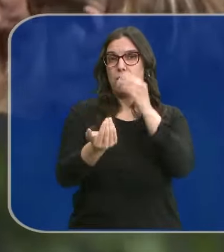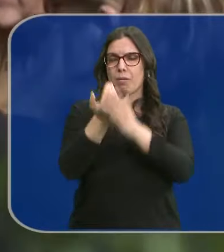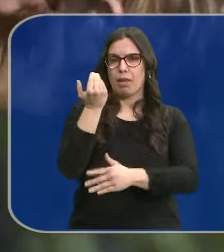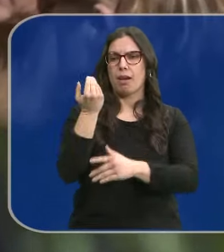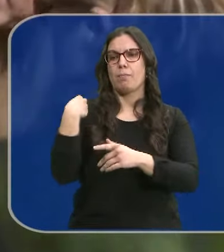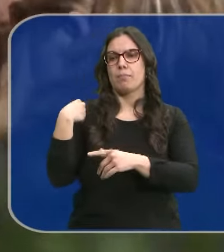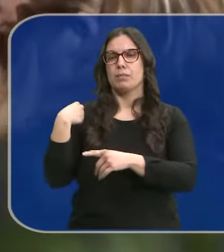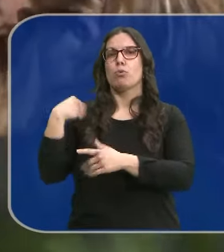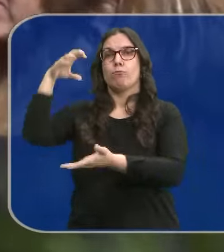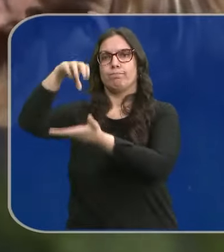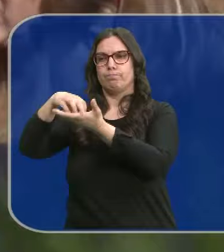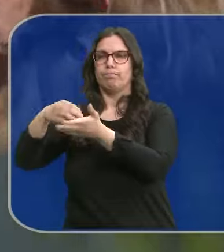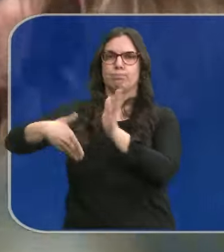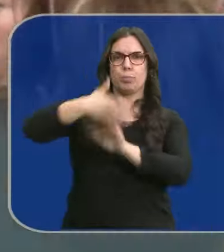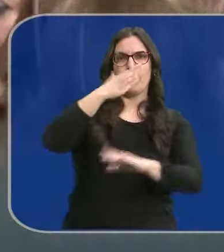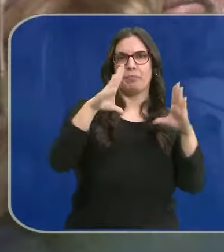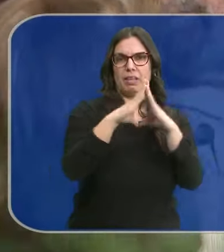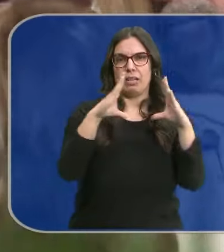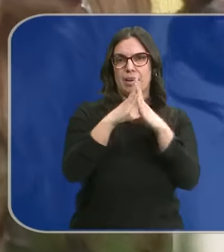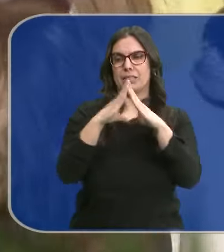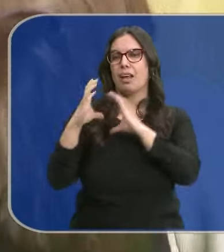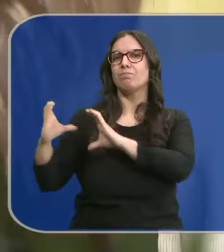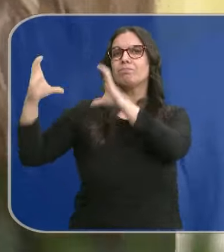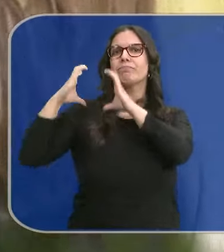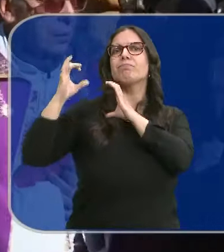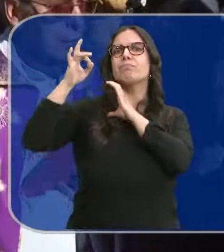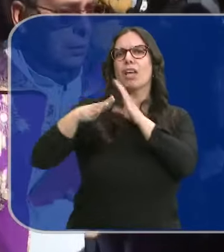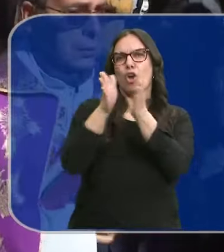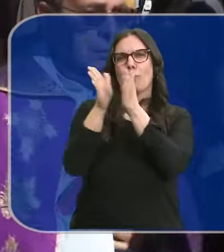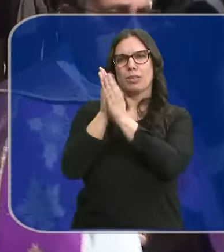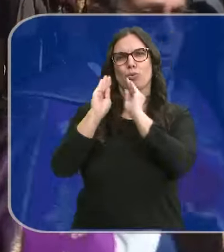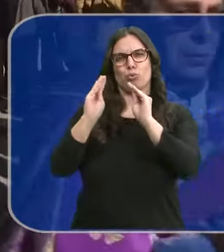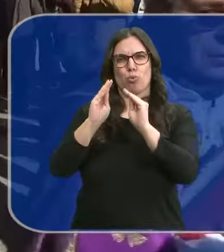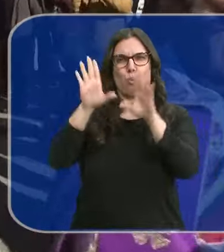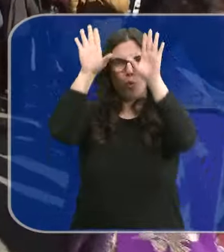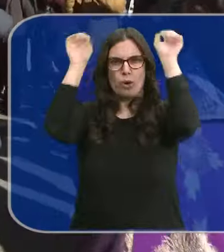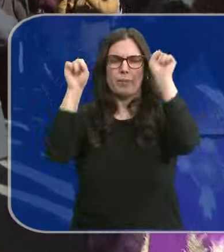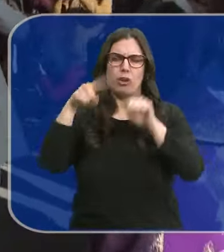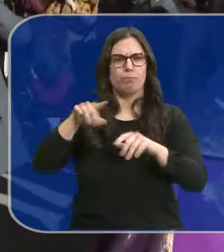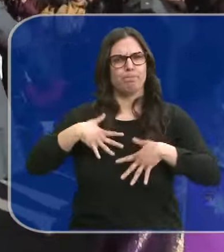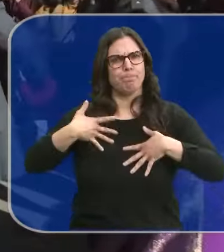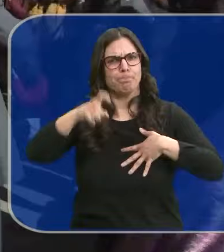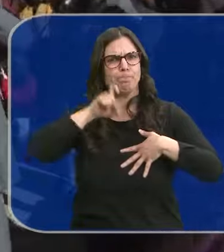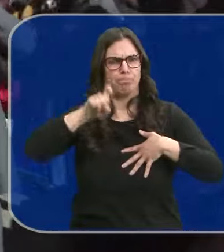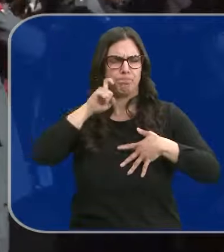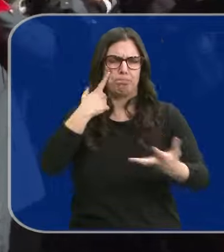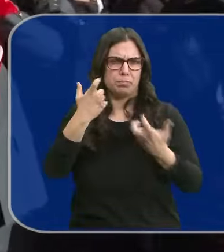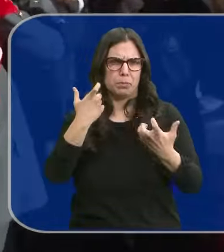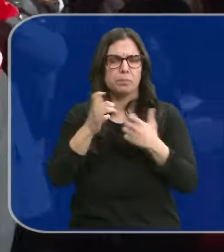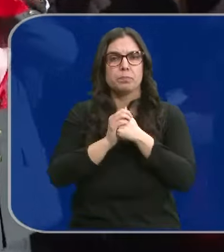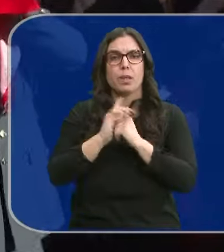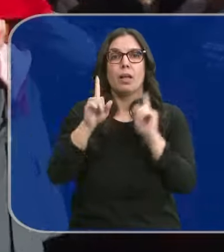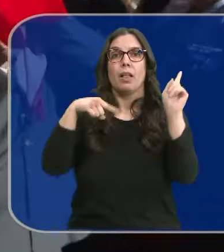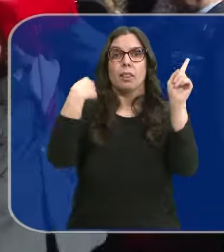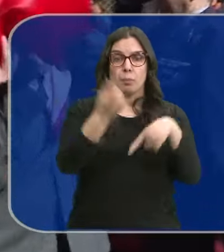féretro ha salido del tanatorio con dirección a la iglesia. Lo han portado sus compañeros de la Guardia Civil visiblemente emocionados entre lágrimas.